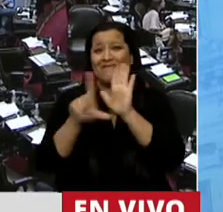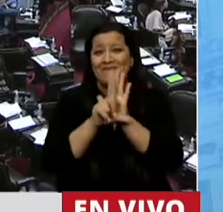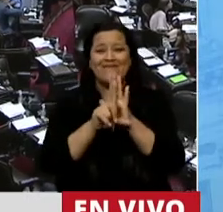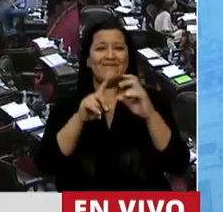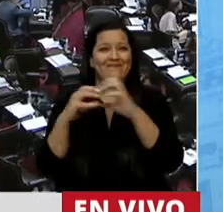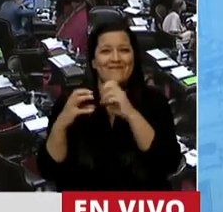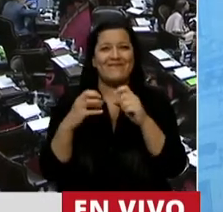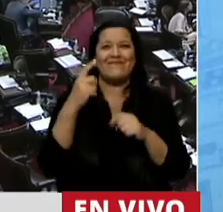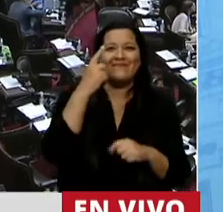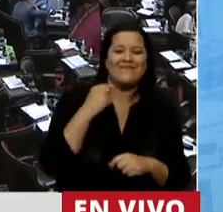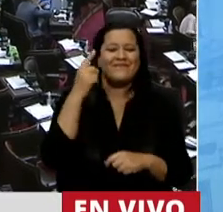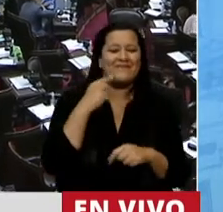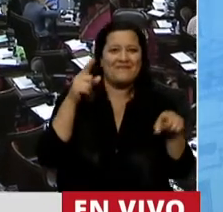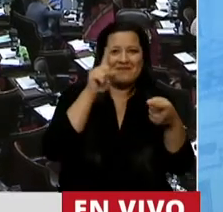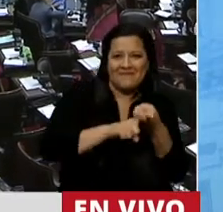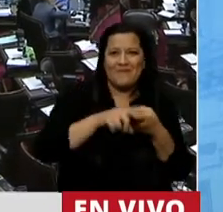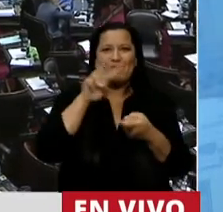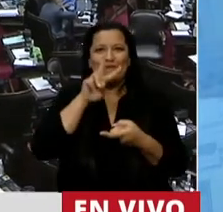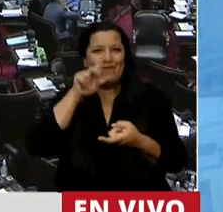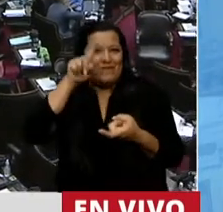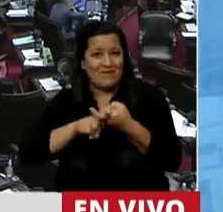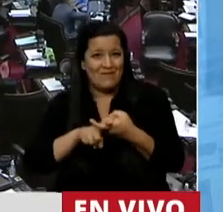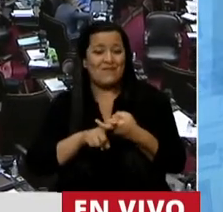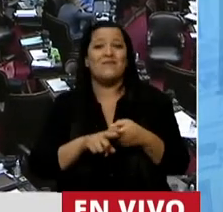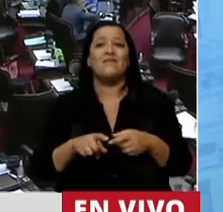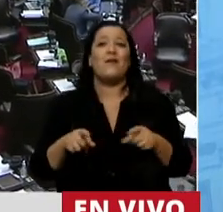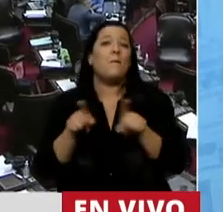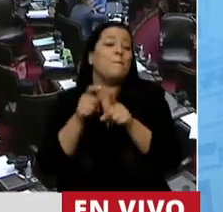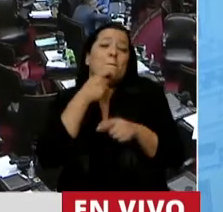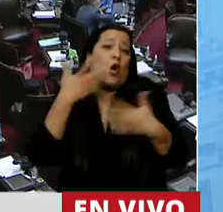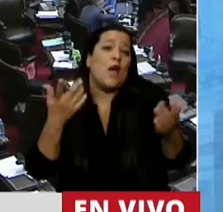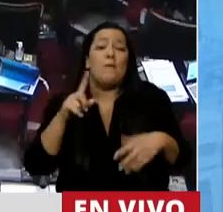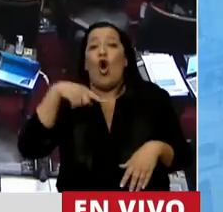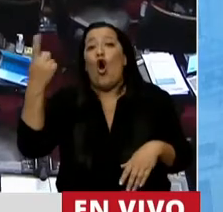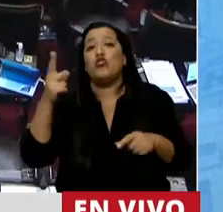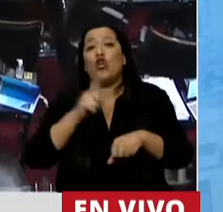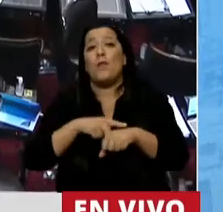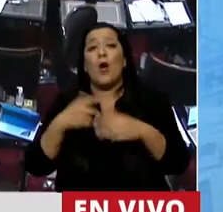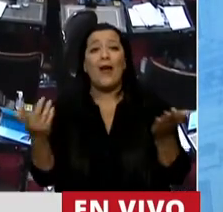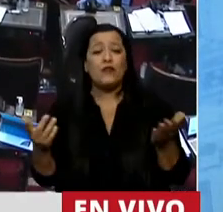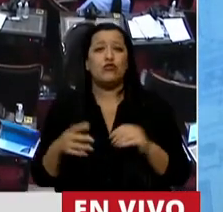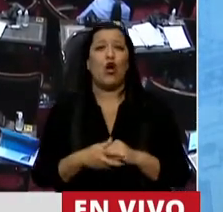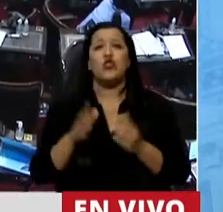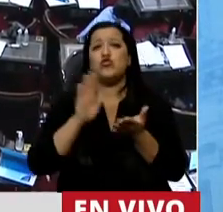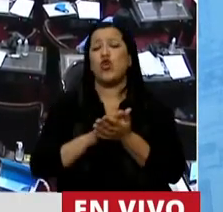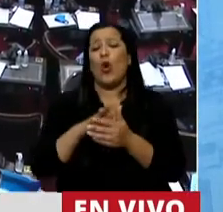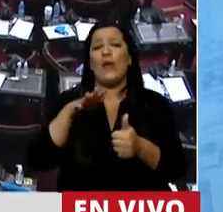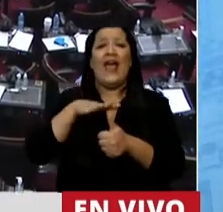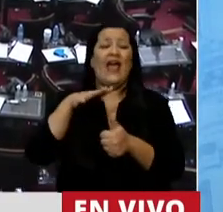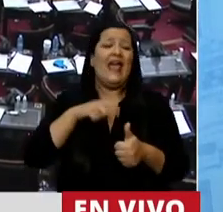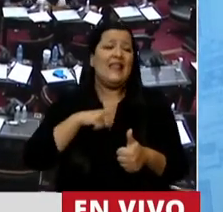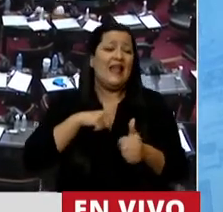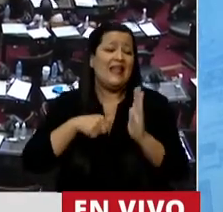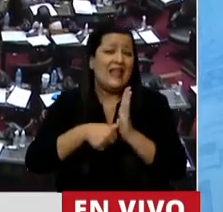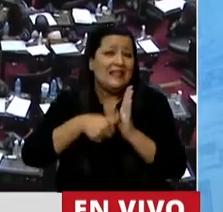igualitario? ¿Sería lo mismo si no hubiéramos dado el debate en otro momento sobre la identidad de género?